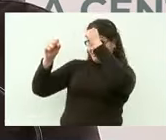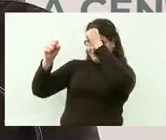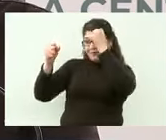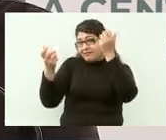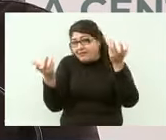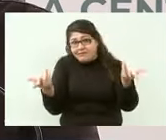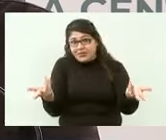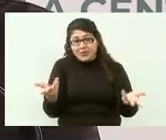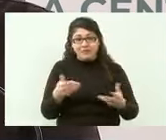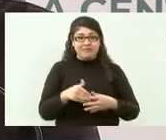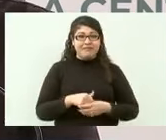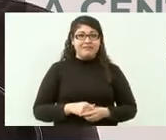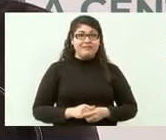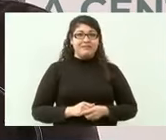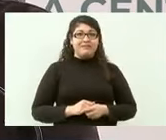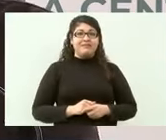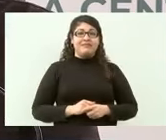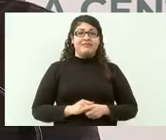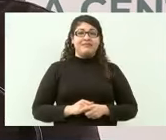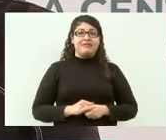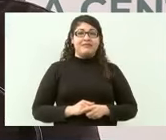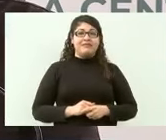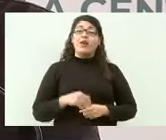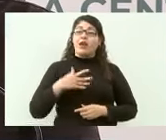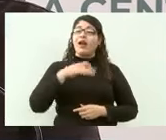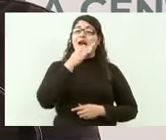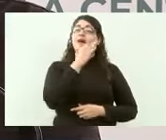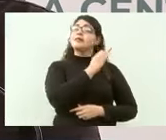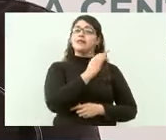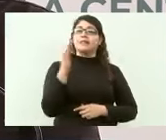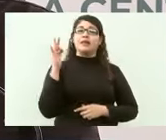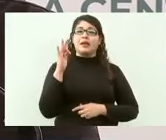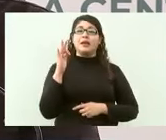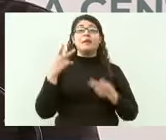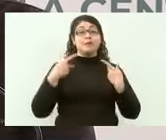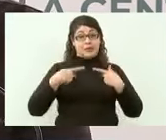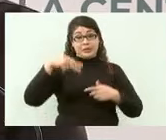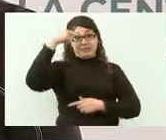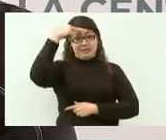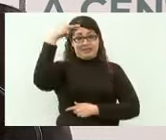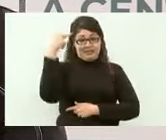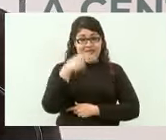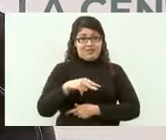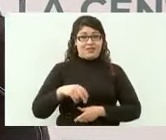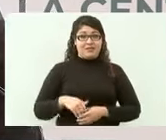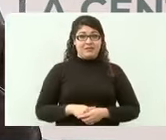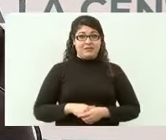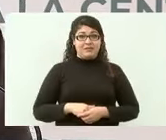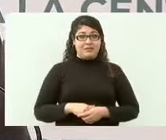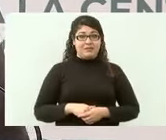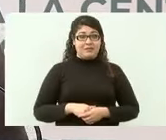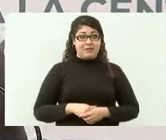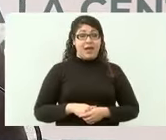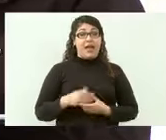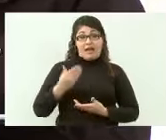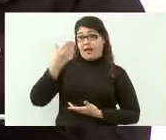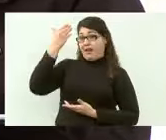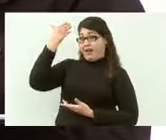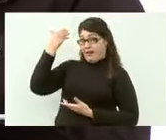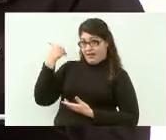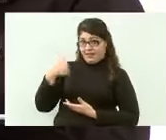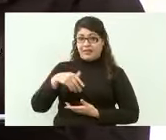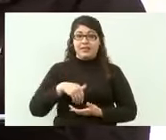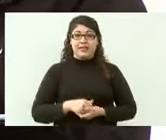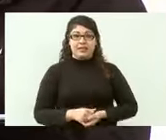Quiero informarle al pueblo de México que cuando se renegoció el